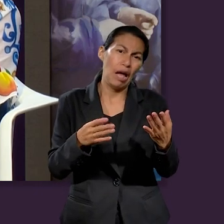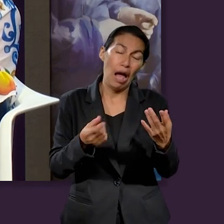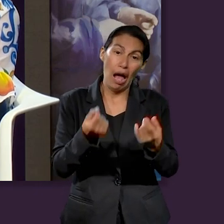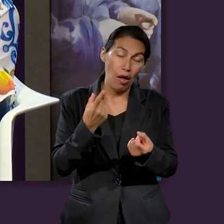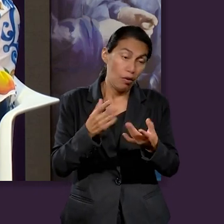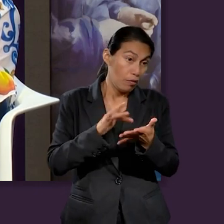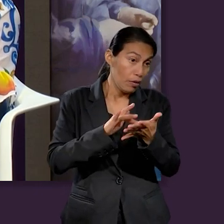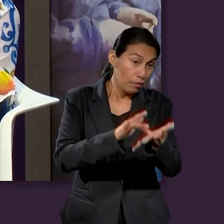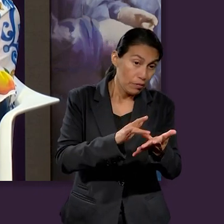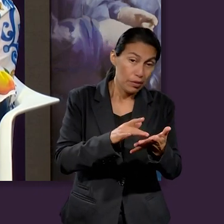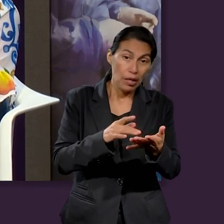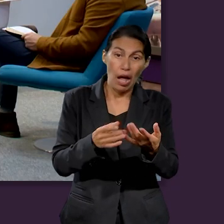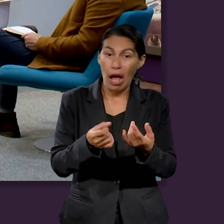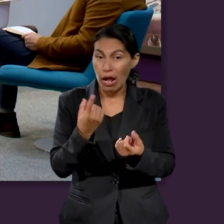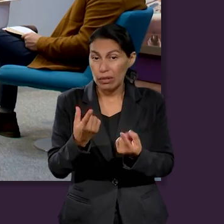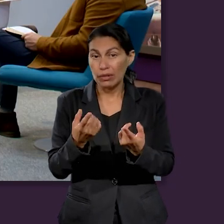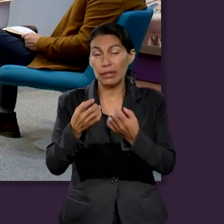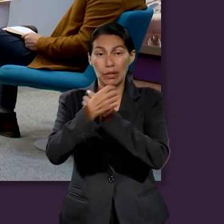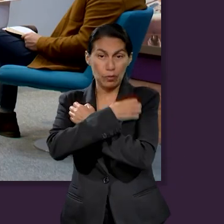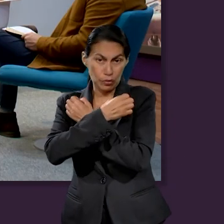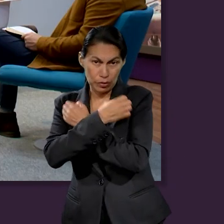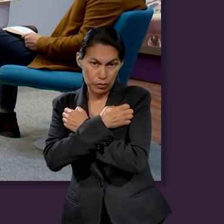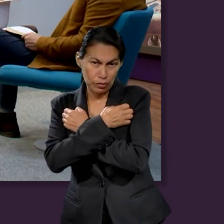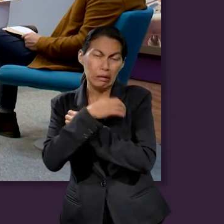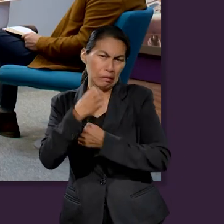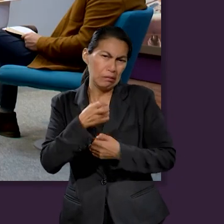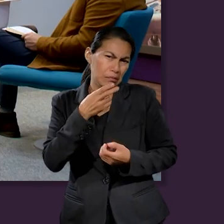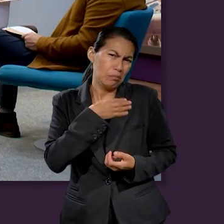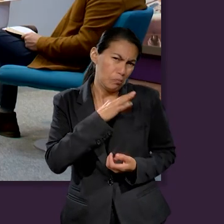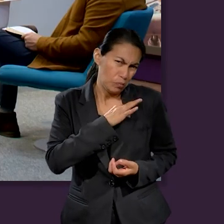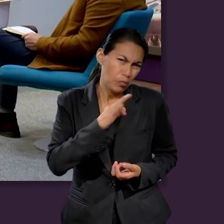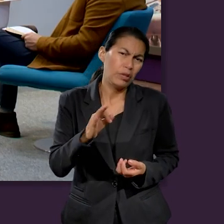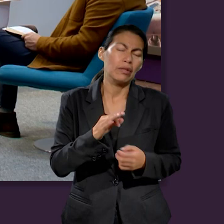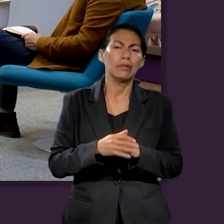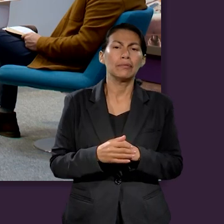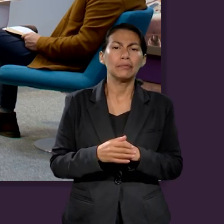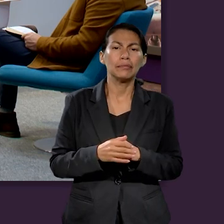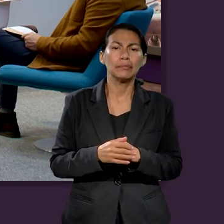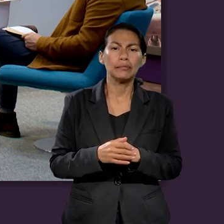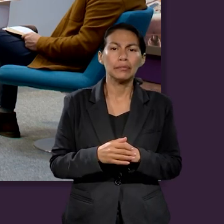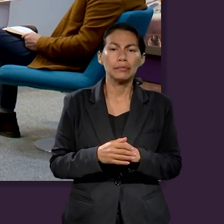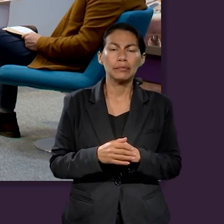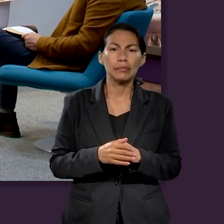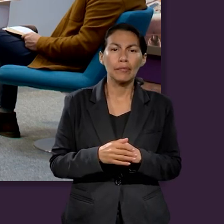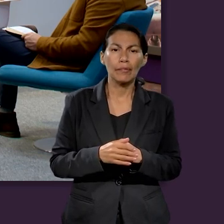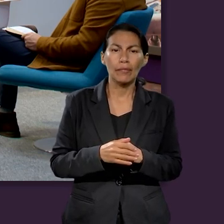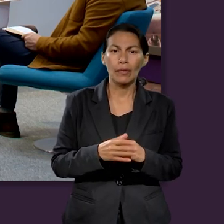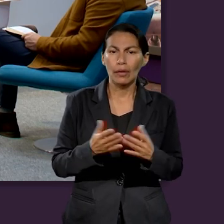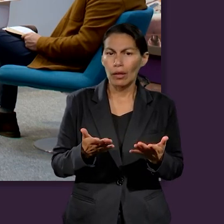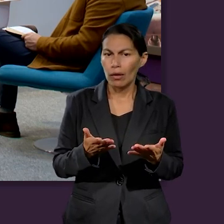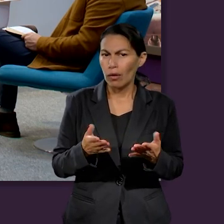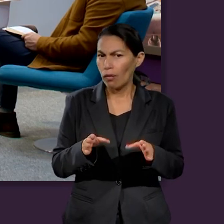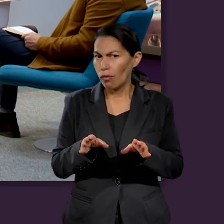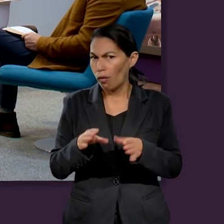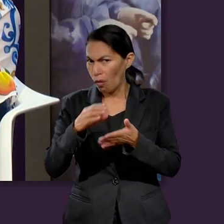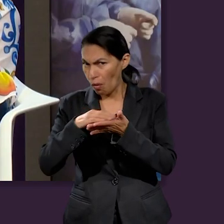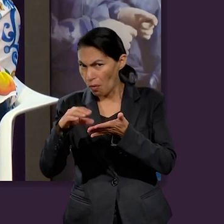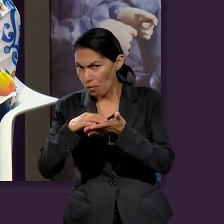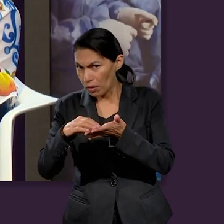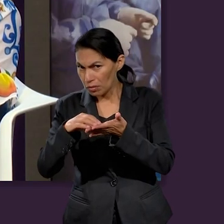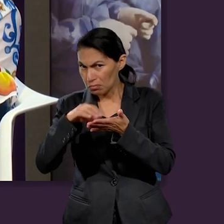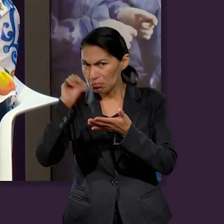que va a beneficiar el patrimonio de sus hijas, nuestra educación. Entonces, ser consciente de tener como